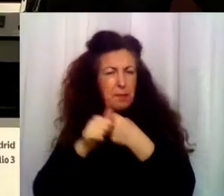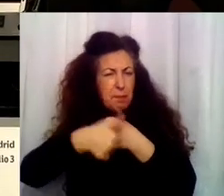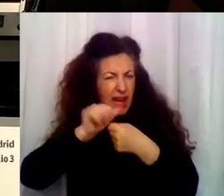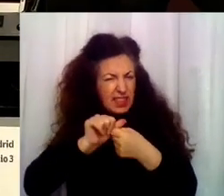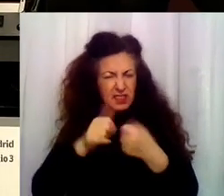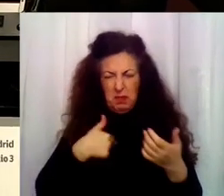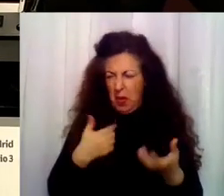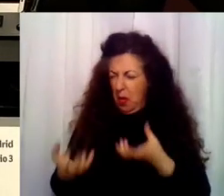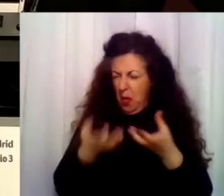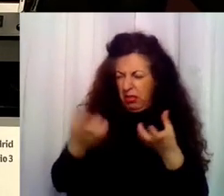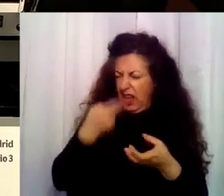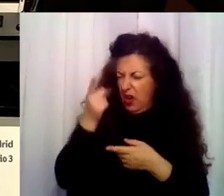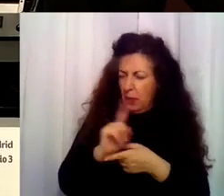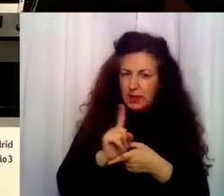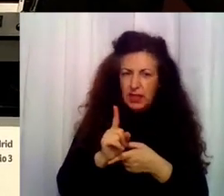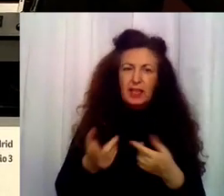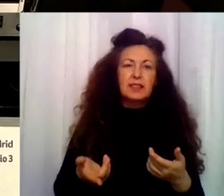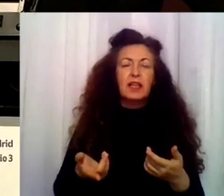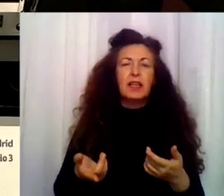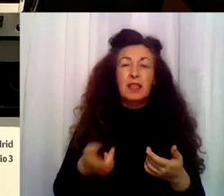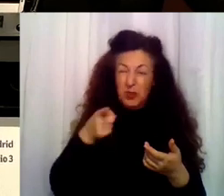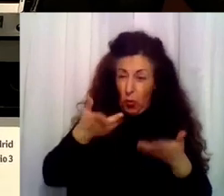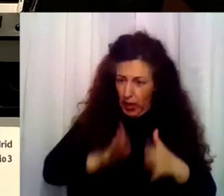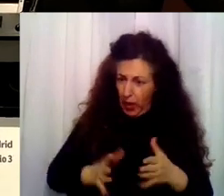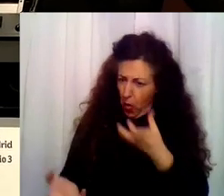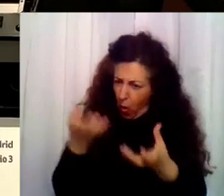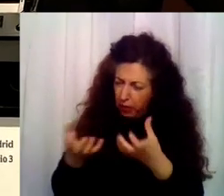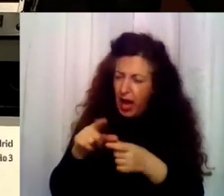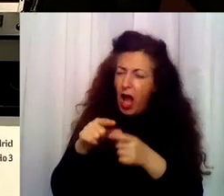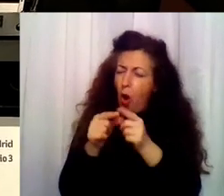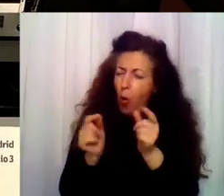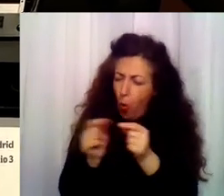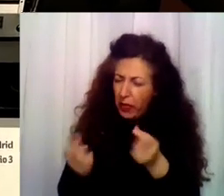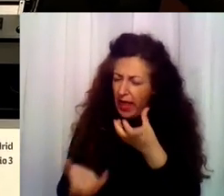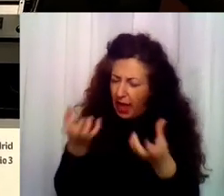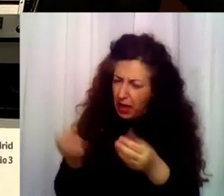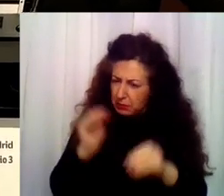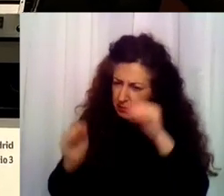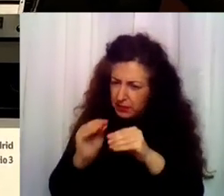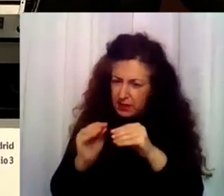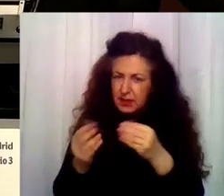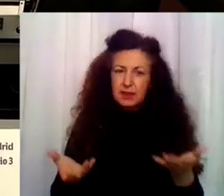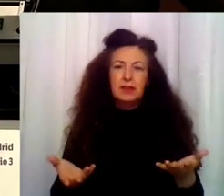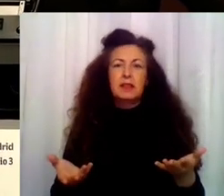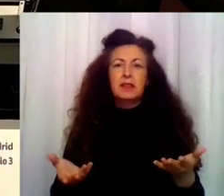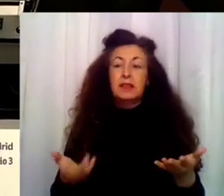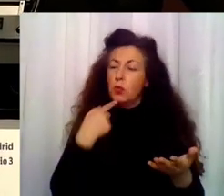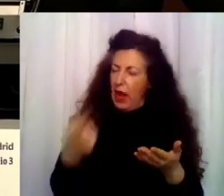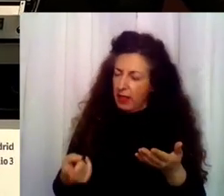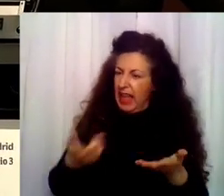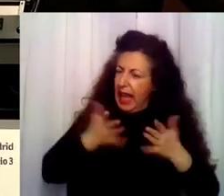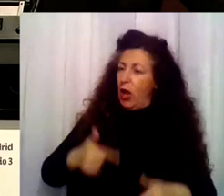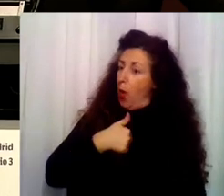Pero, ¿cómo no te va a interesar? A ver, ¿y a tu hijo no le vas a hacer unas judías nunca? Pues... A ver, le dices, hijo mío, he cambiado.